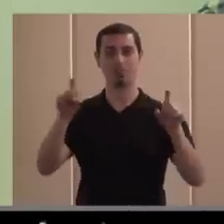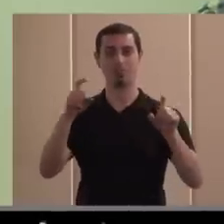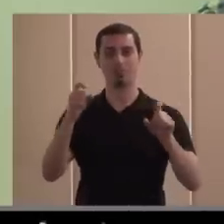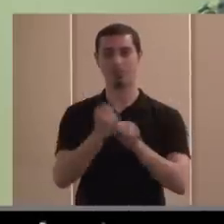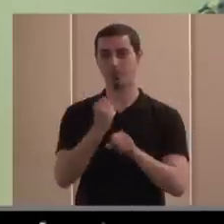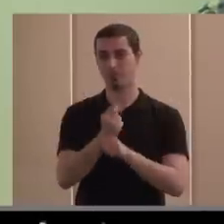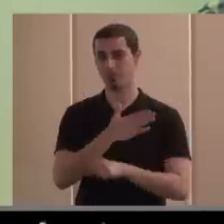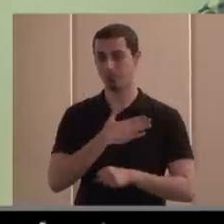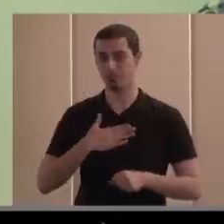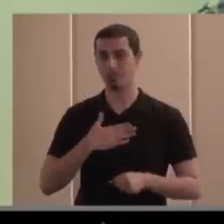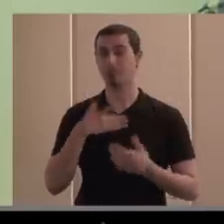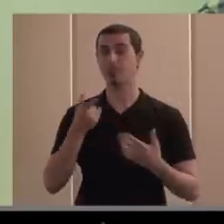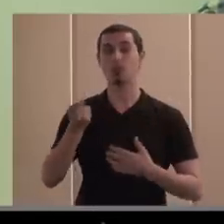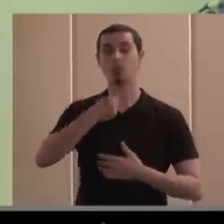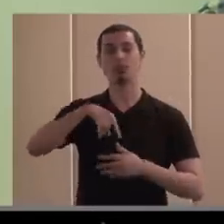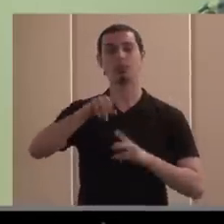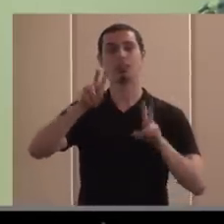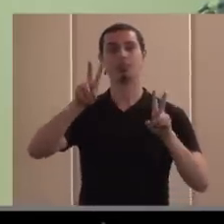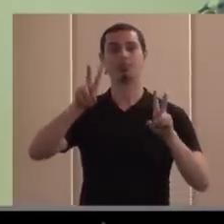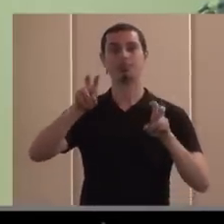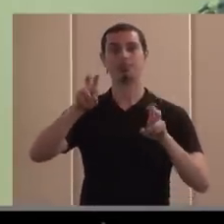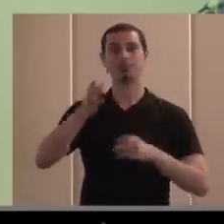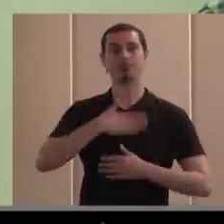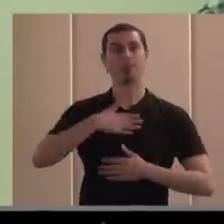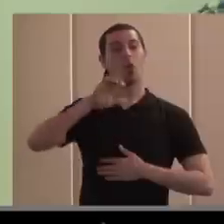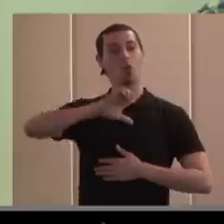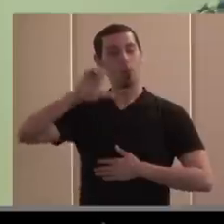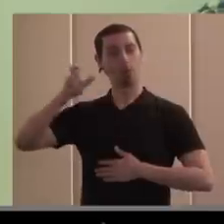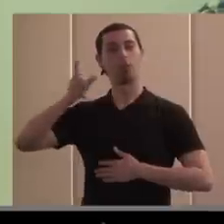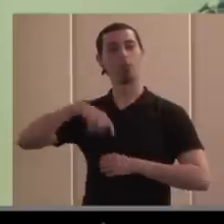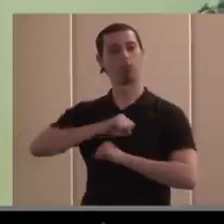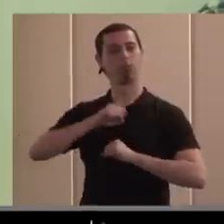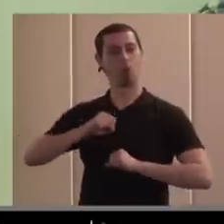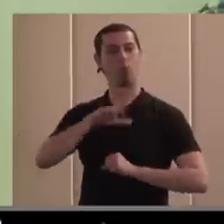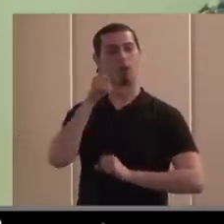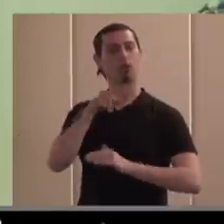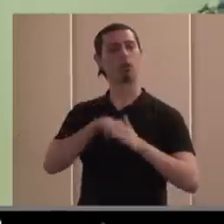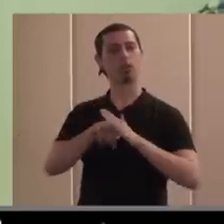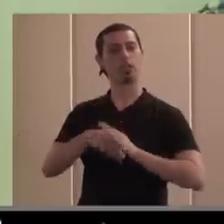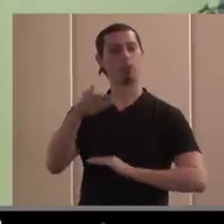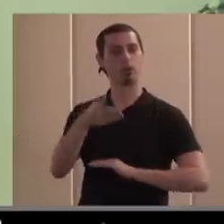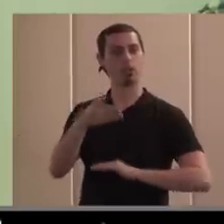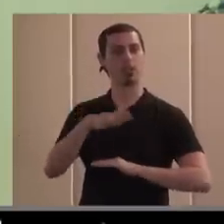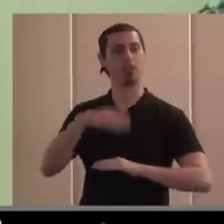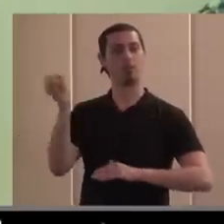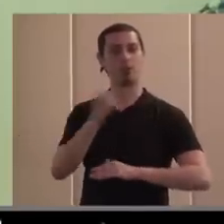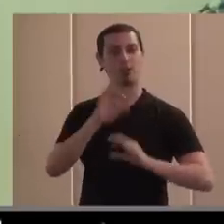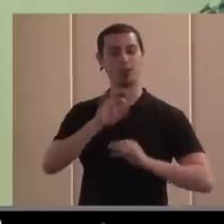y bueno también nos hemos configurado a nivel europeo como un gestor muy relevante de fondos europeos